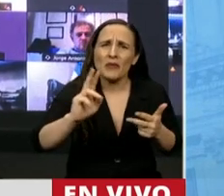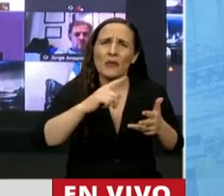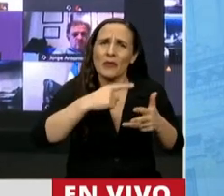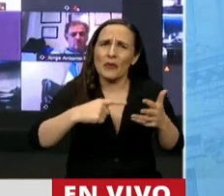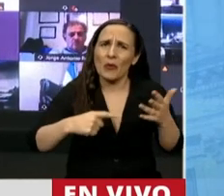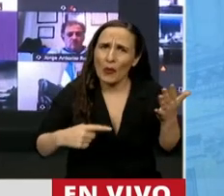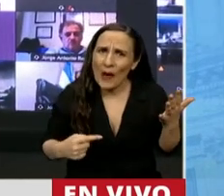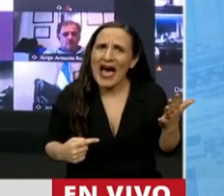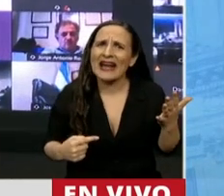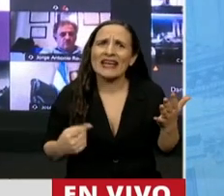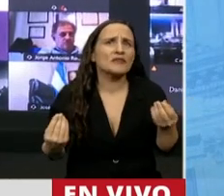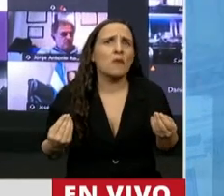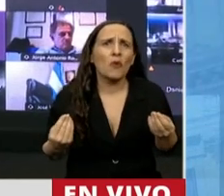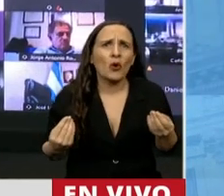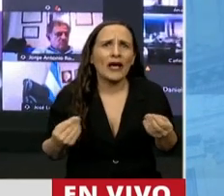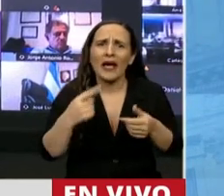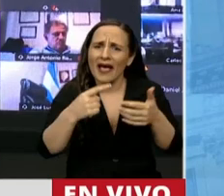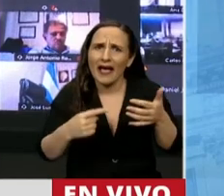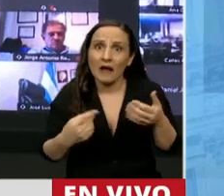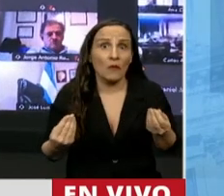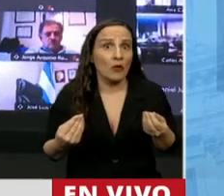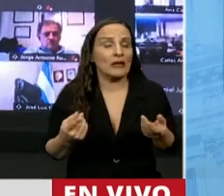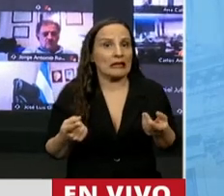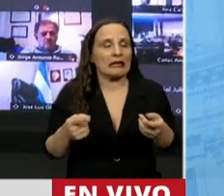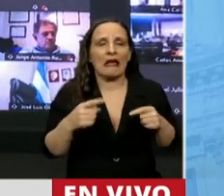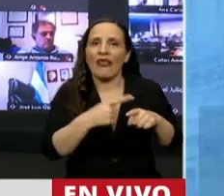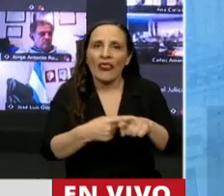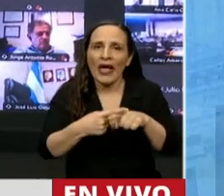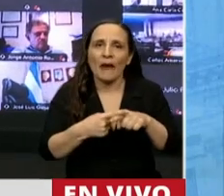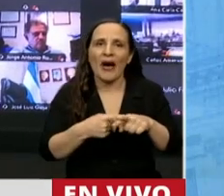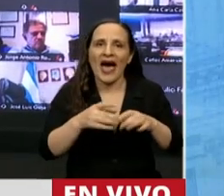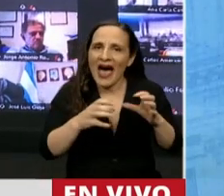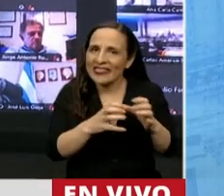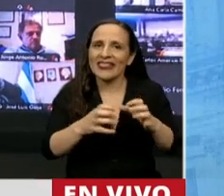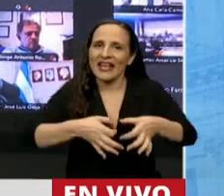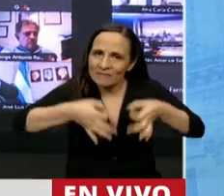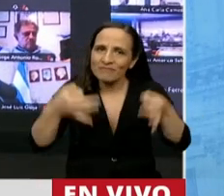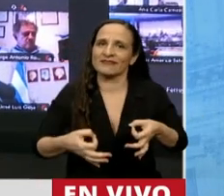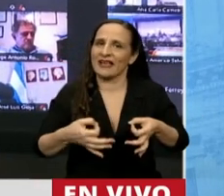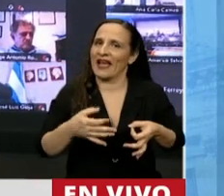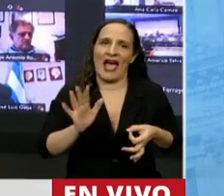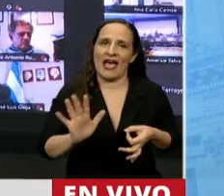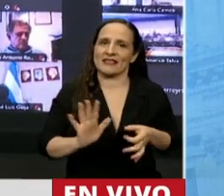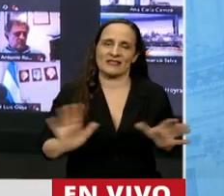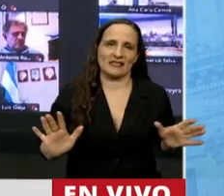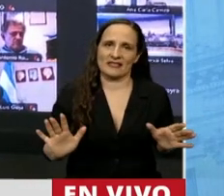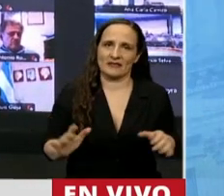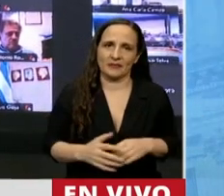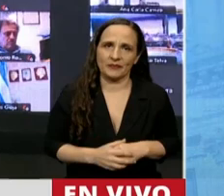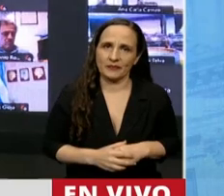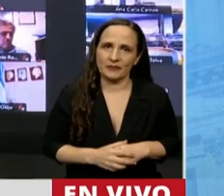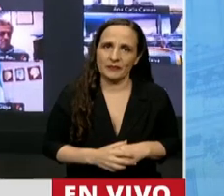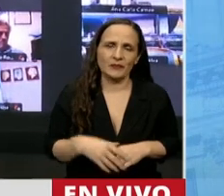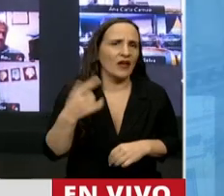Sí, varias. Varias porque la calidad del debate, insisto, merece que lo hagamos. Merece